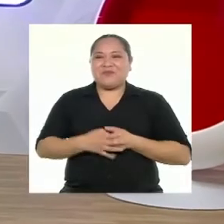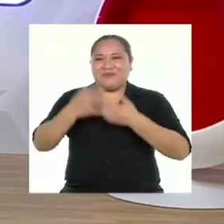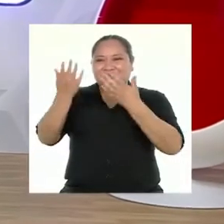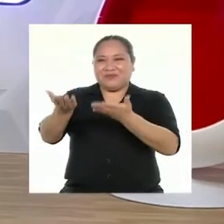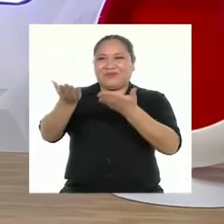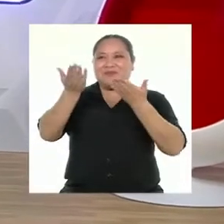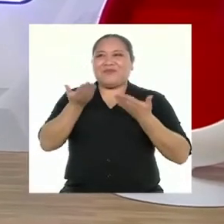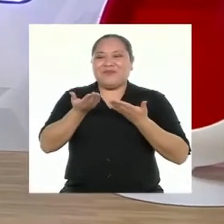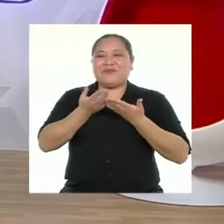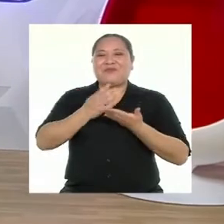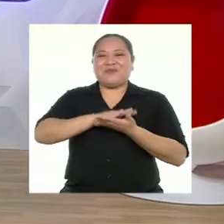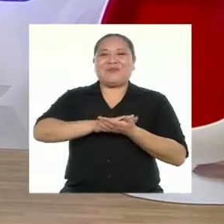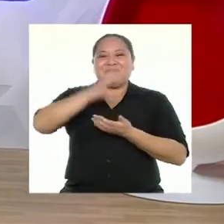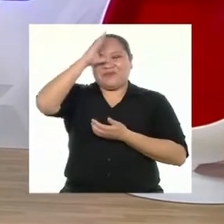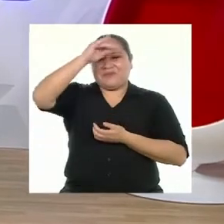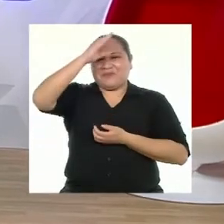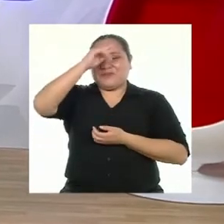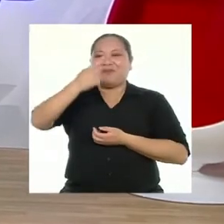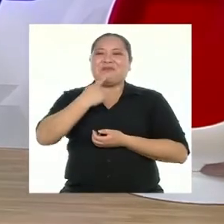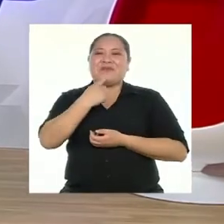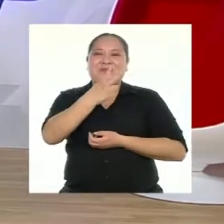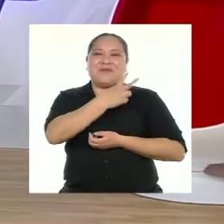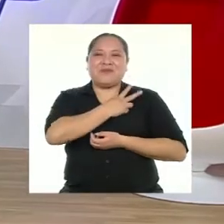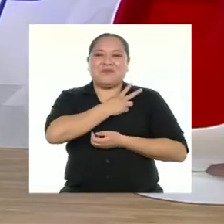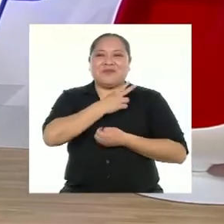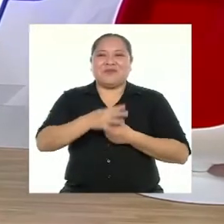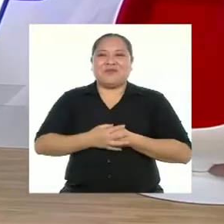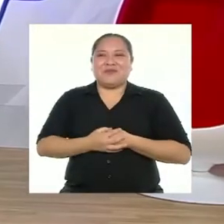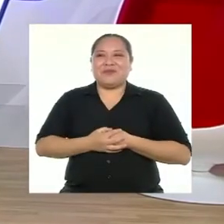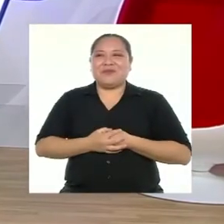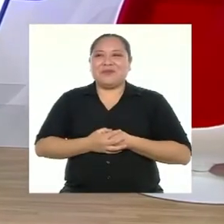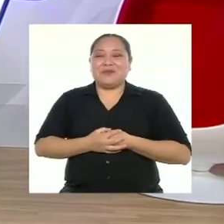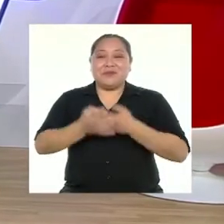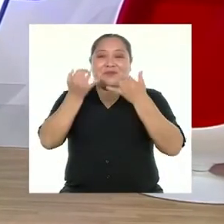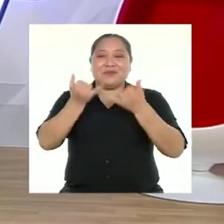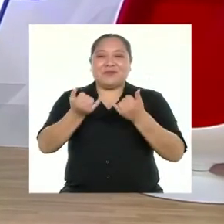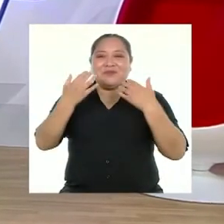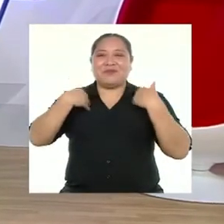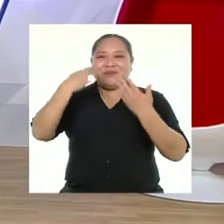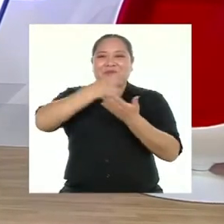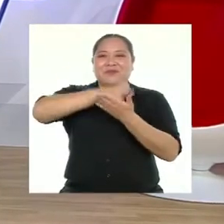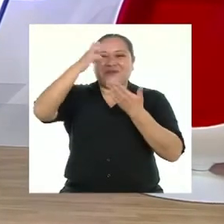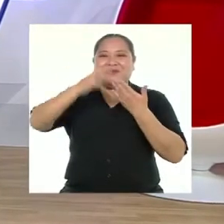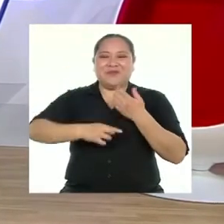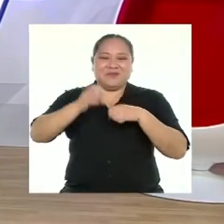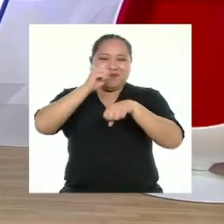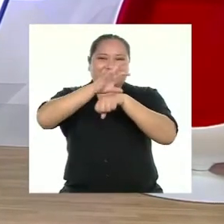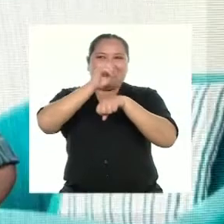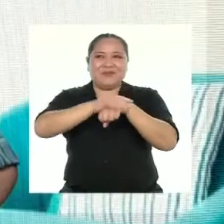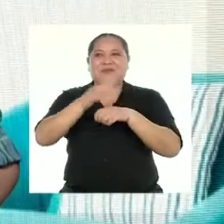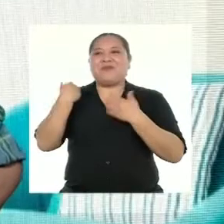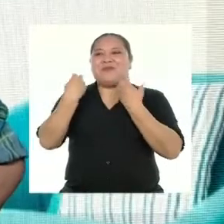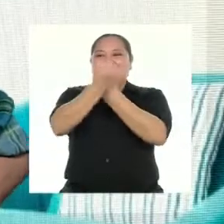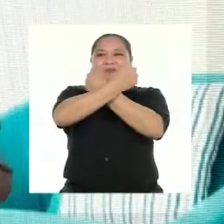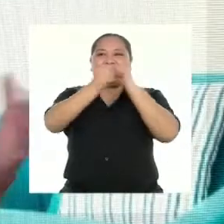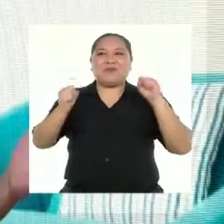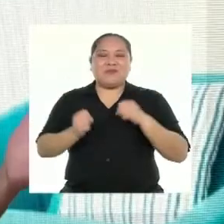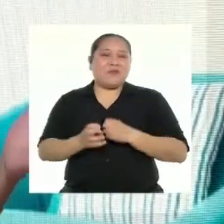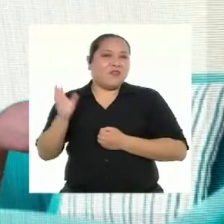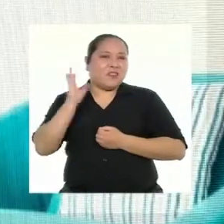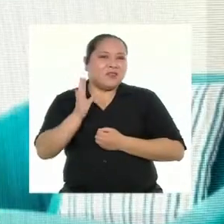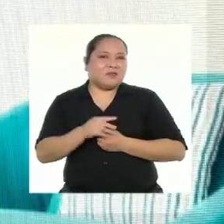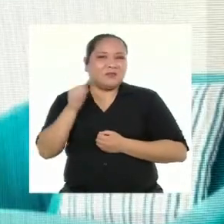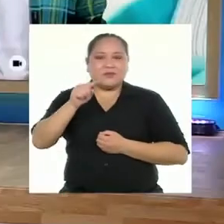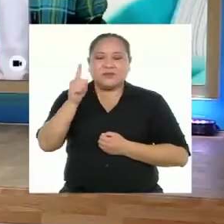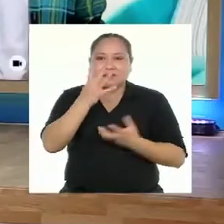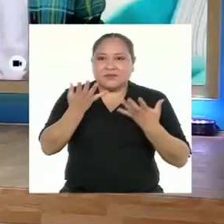¡Bienvenidas y bienvenidos chicas y chicos de segundo de secundaria! Hoy tenemos un programa de tutoría y me acaban de salvar. Oye, si no me